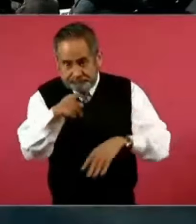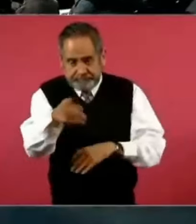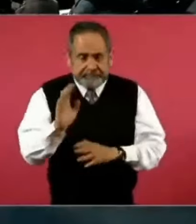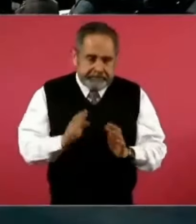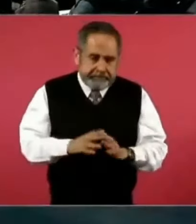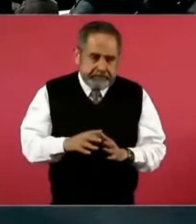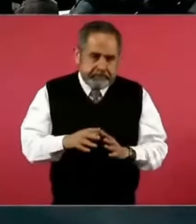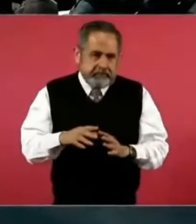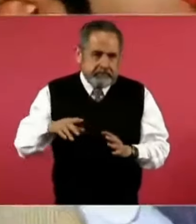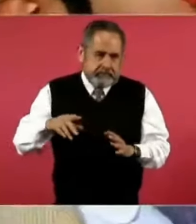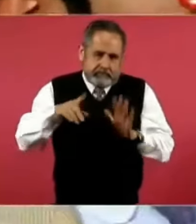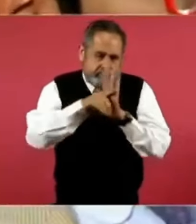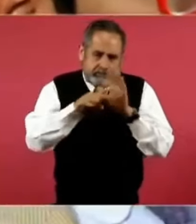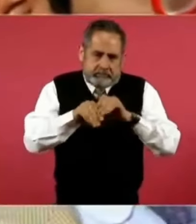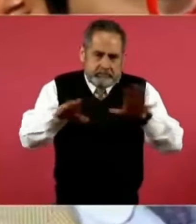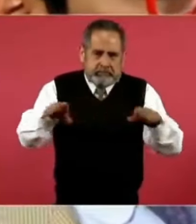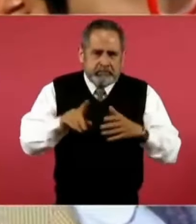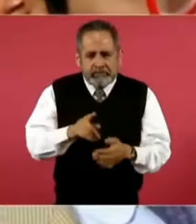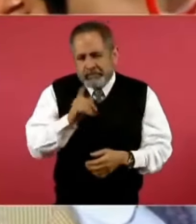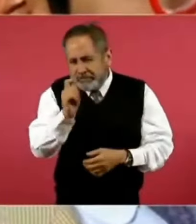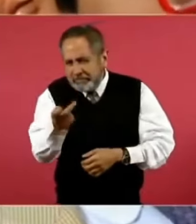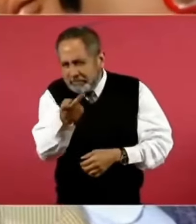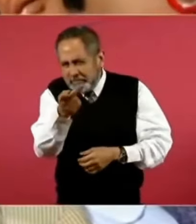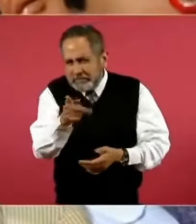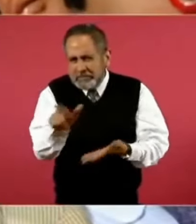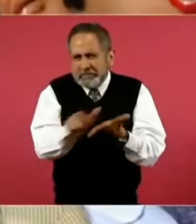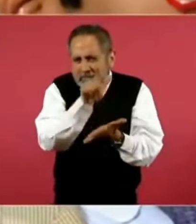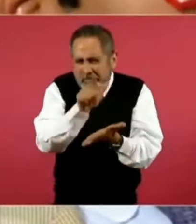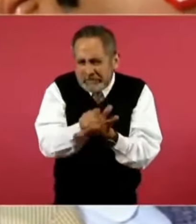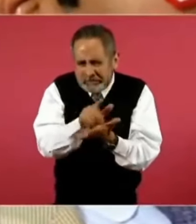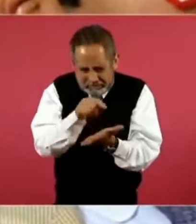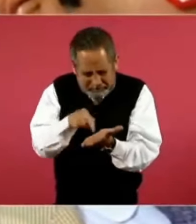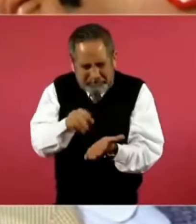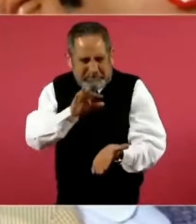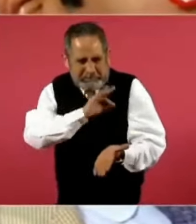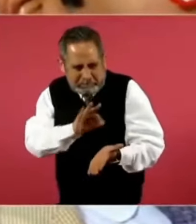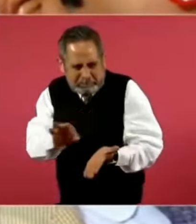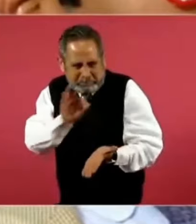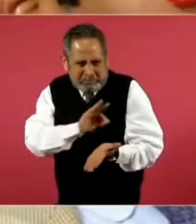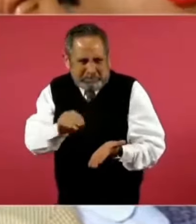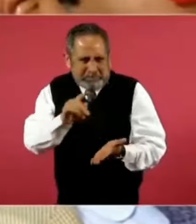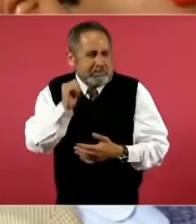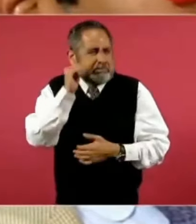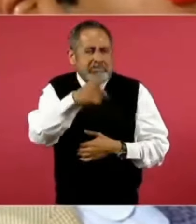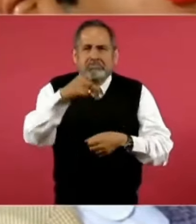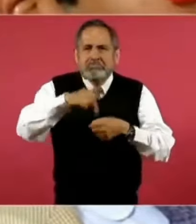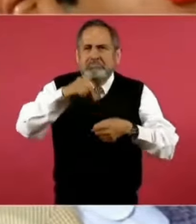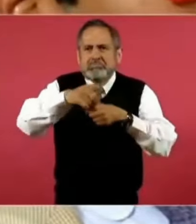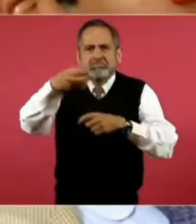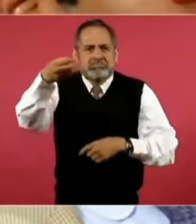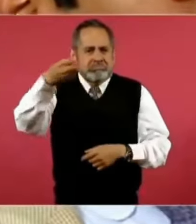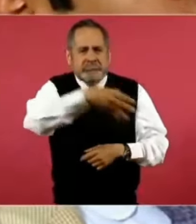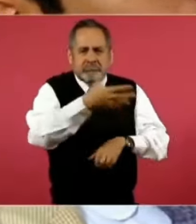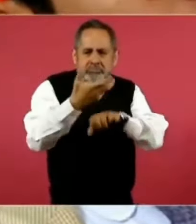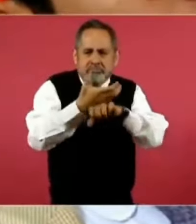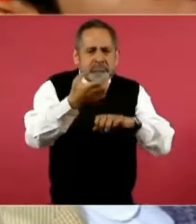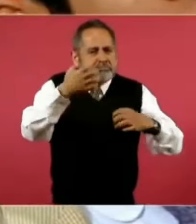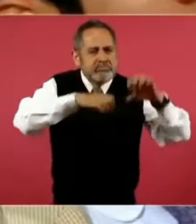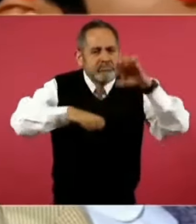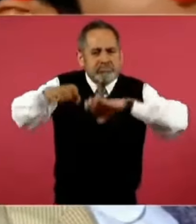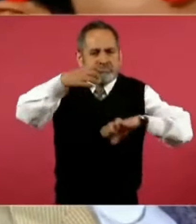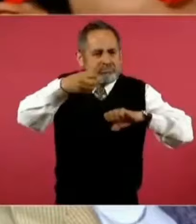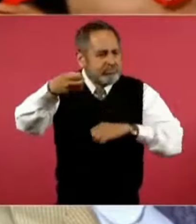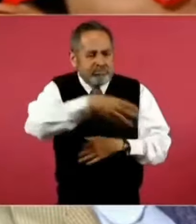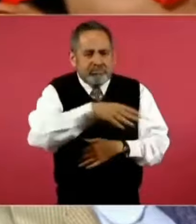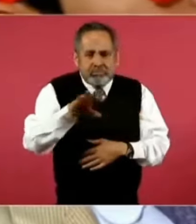porque es pública, legalmente se puede hacer algo más por este dinero que la Embajada de Estados Unidos, estos